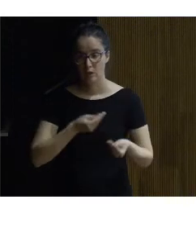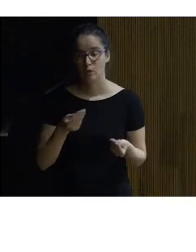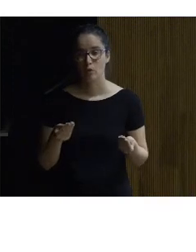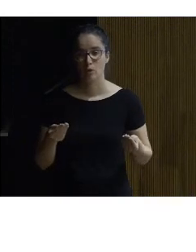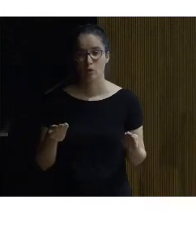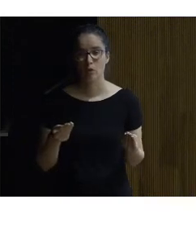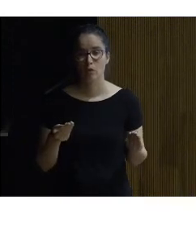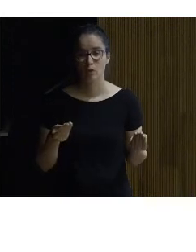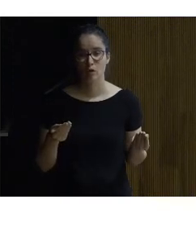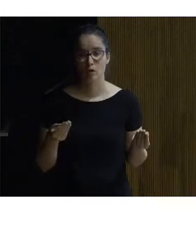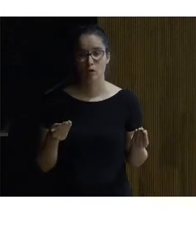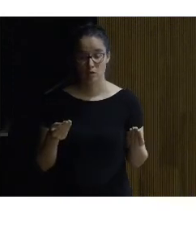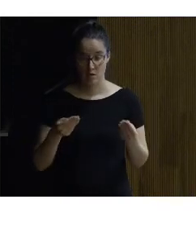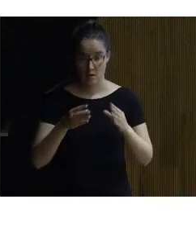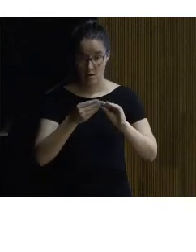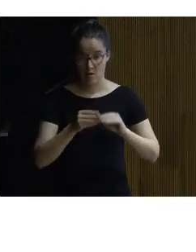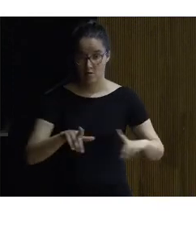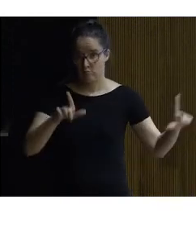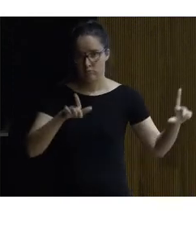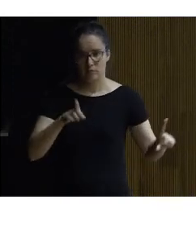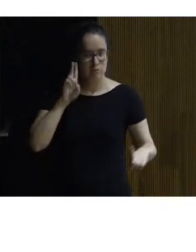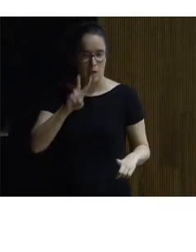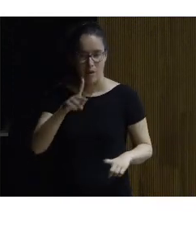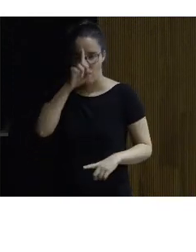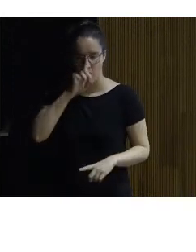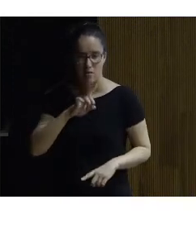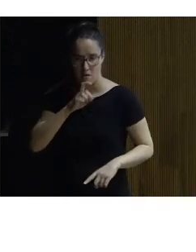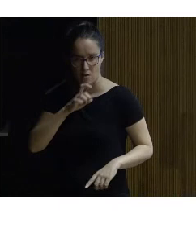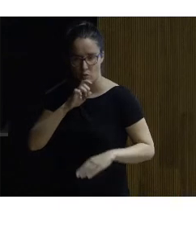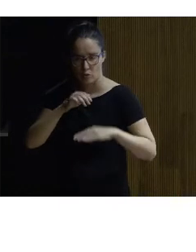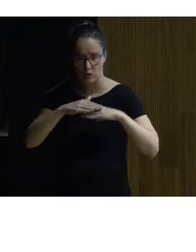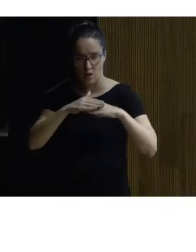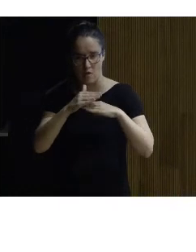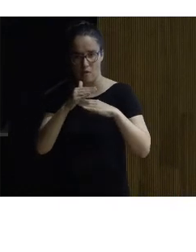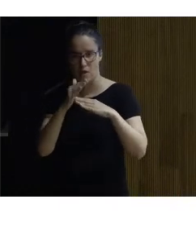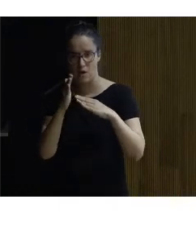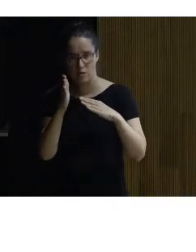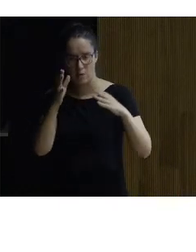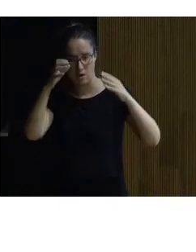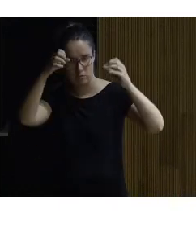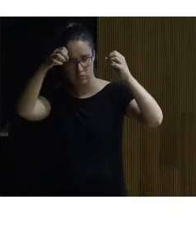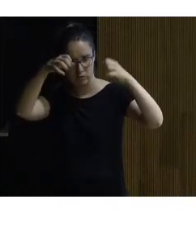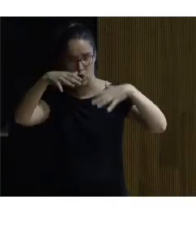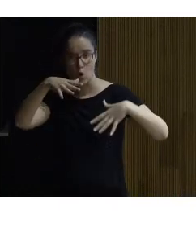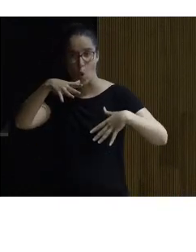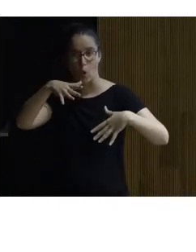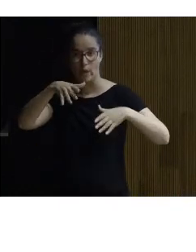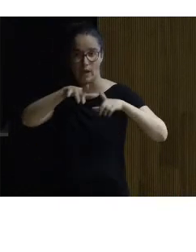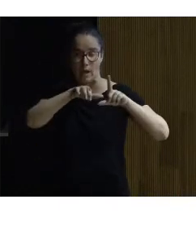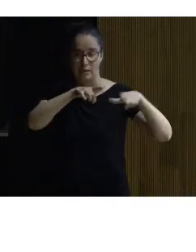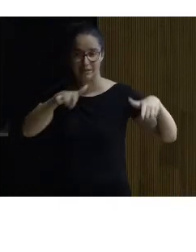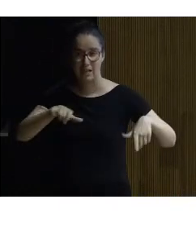la maqueta muestra bien esa idea de corteza como se levanta para que entre la luz en las salas de exposiciones